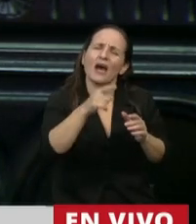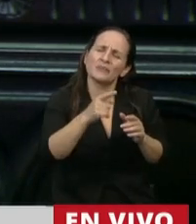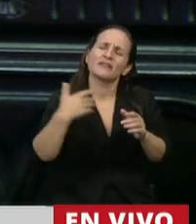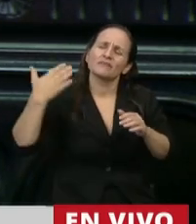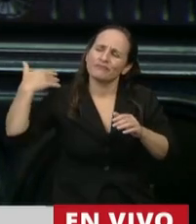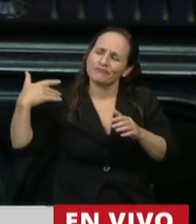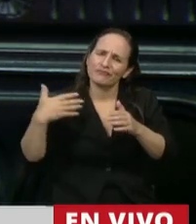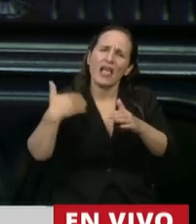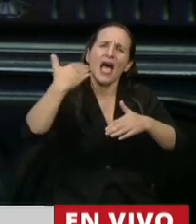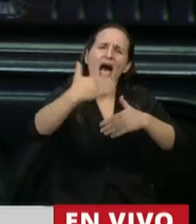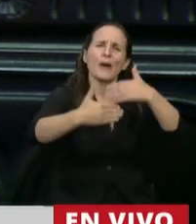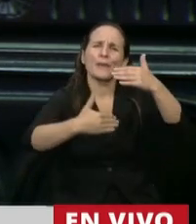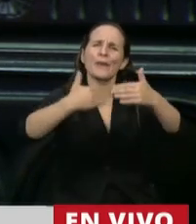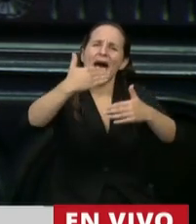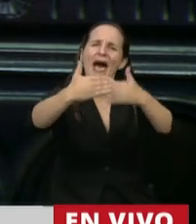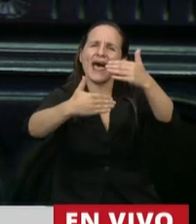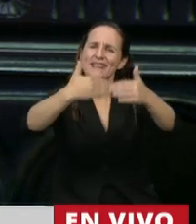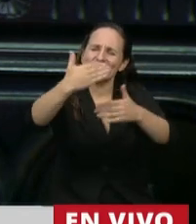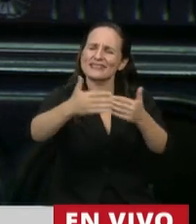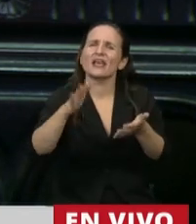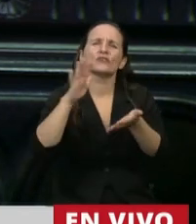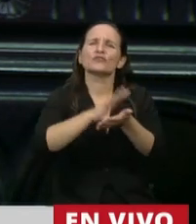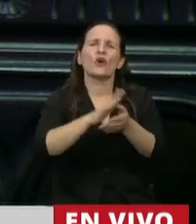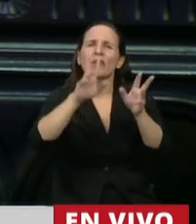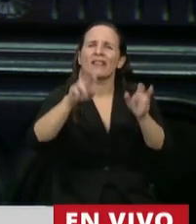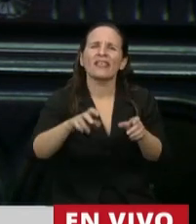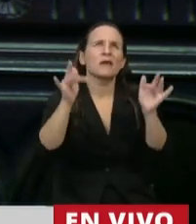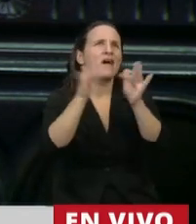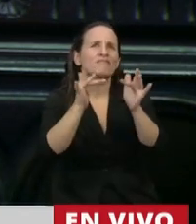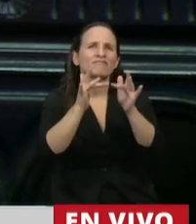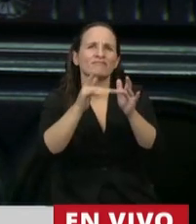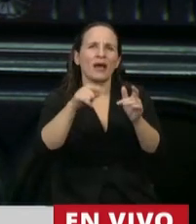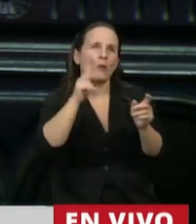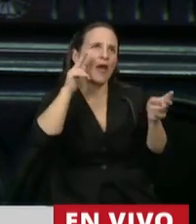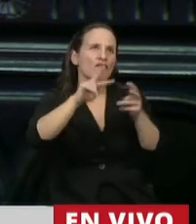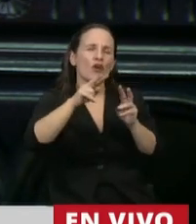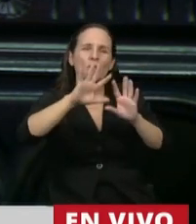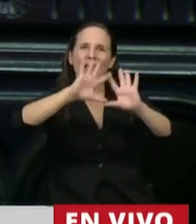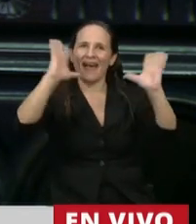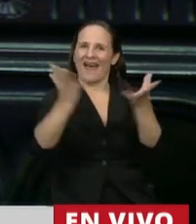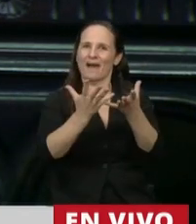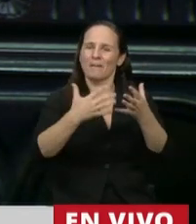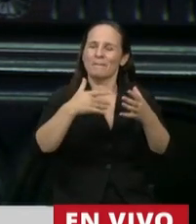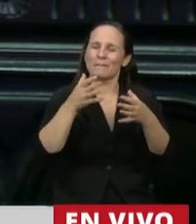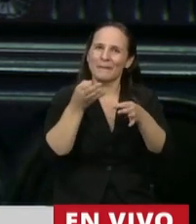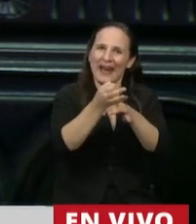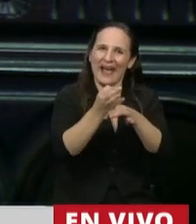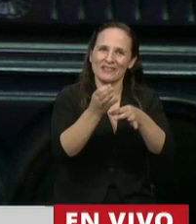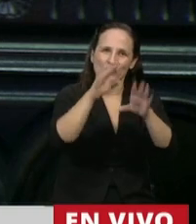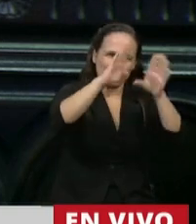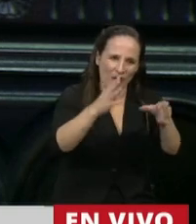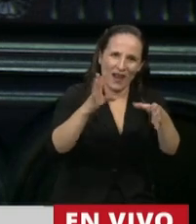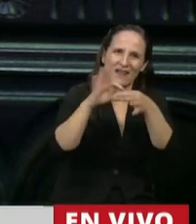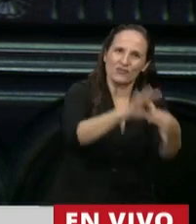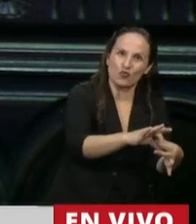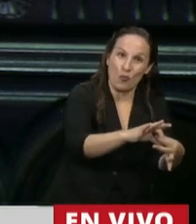grandes avances y con una mirada integral respecto a esta herramienta que debe complementar al sistema educativo presencial, el